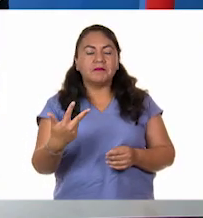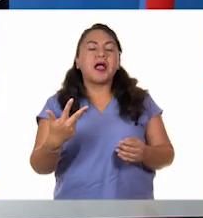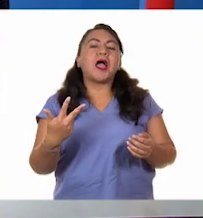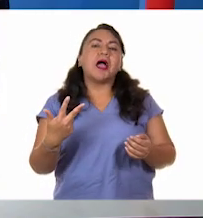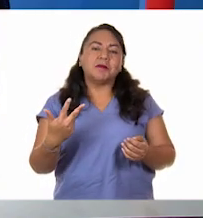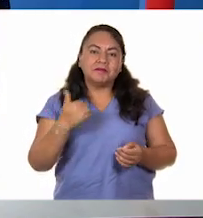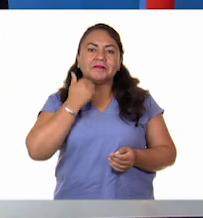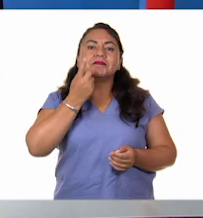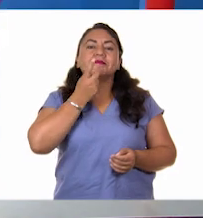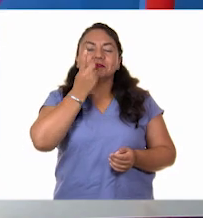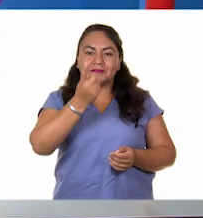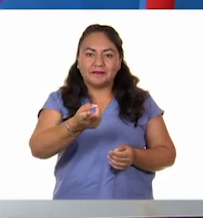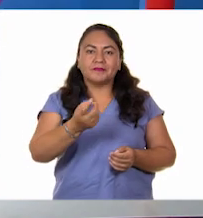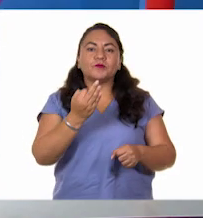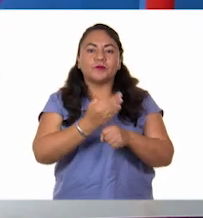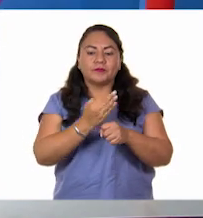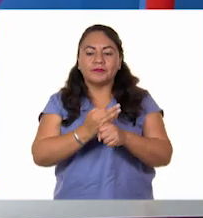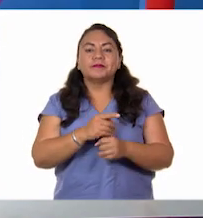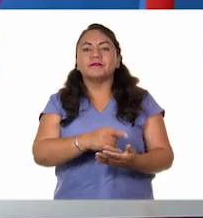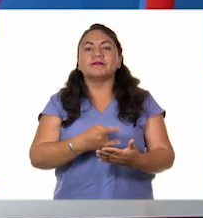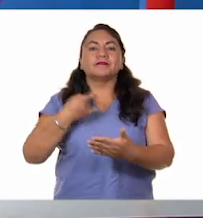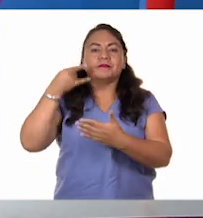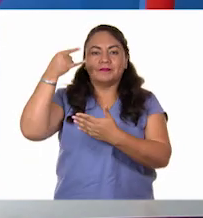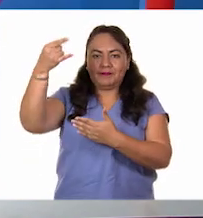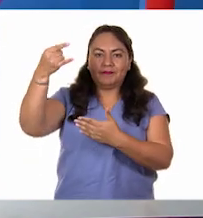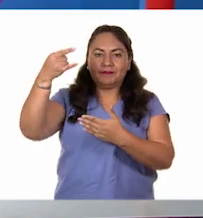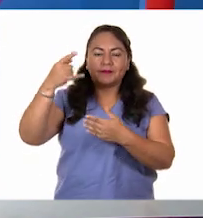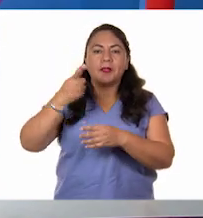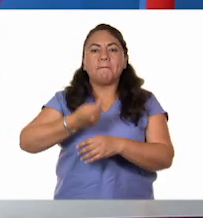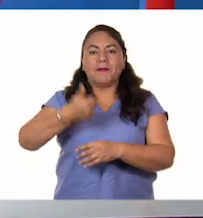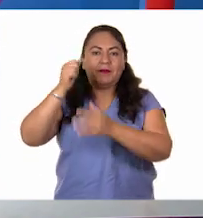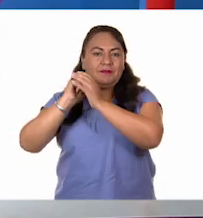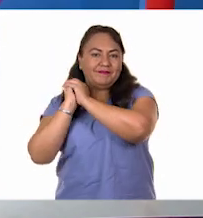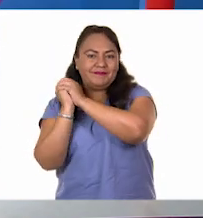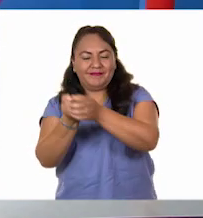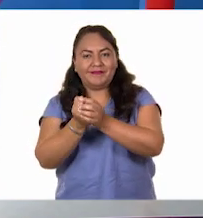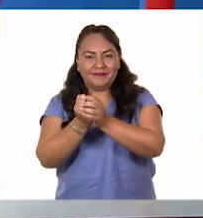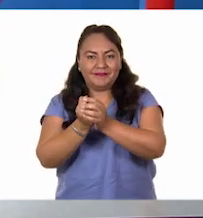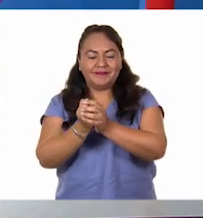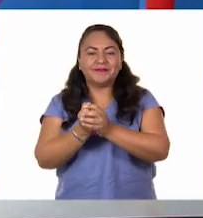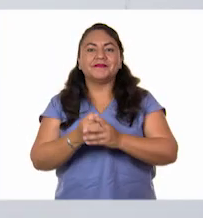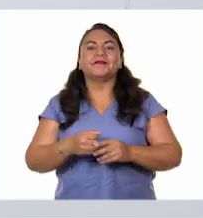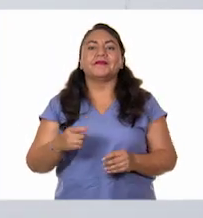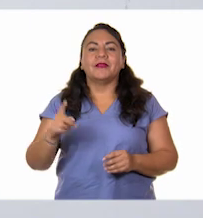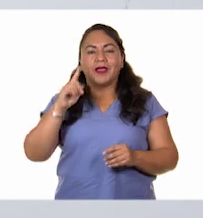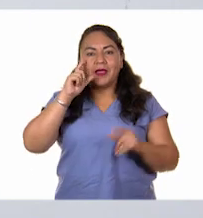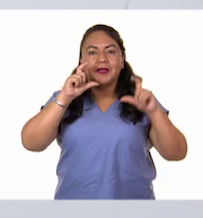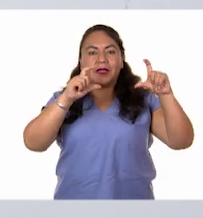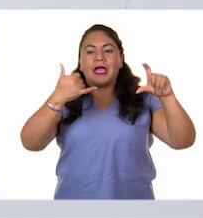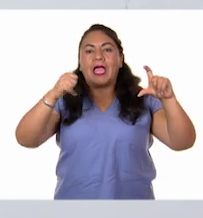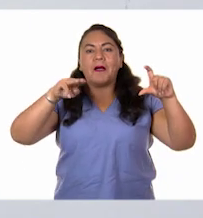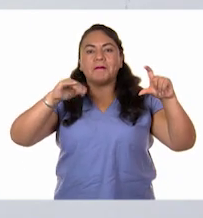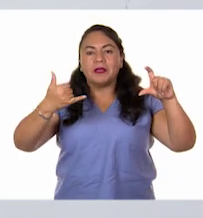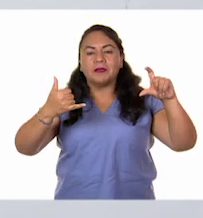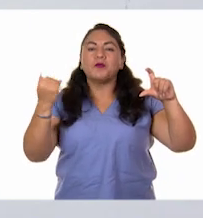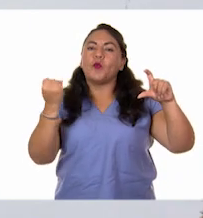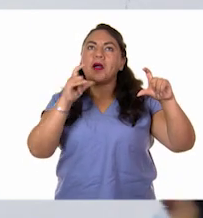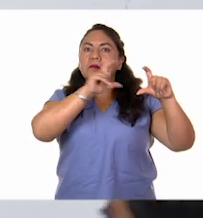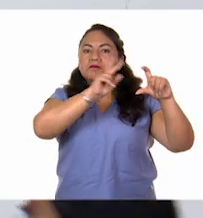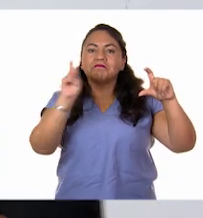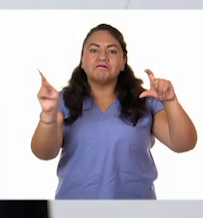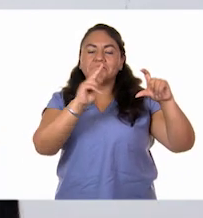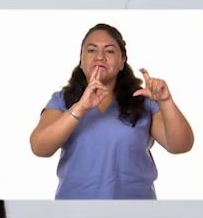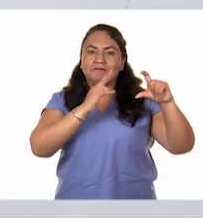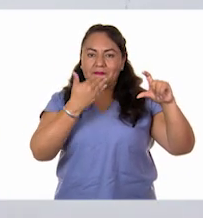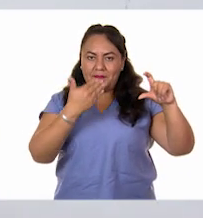tanto, vamos a colocar a Mateo en la primera base junto a Yami, que también respondió perfectamente